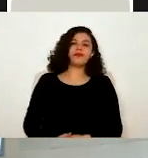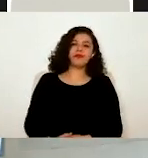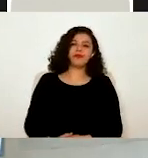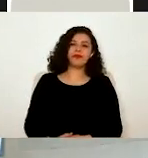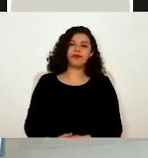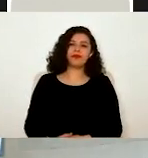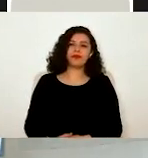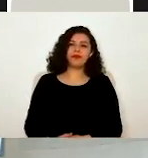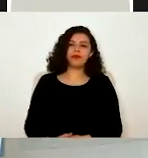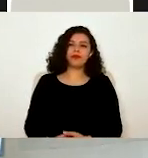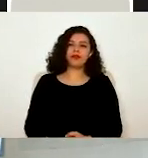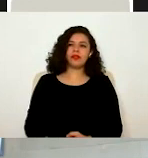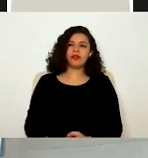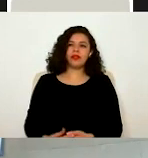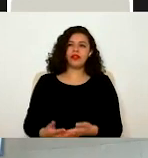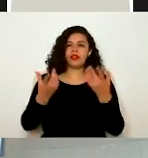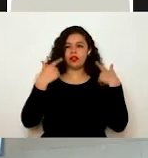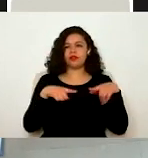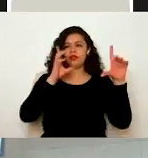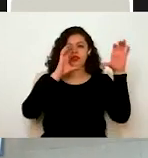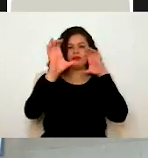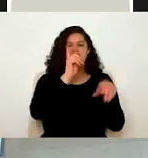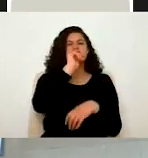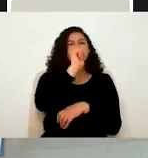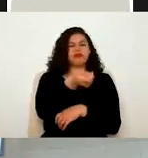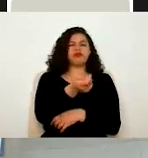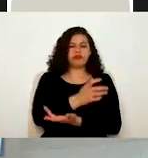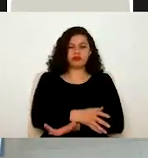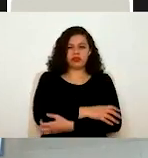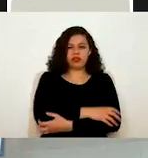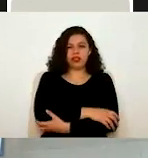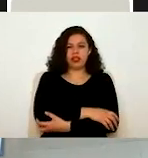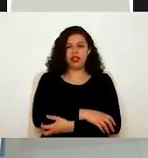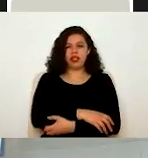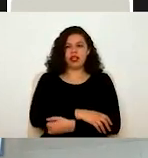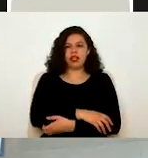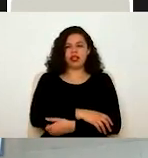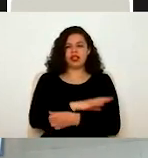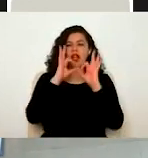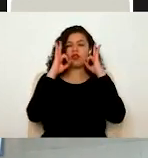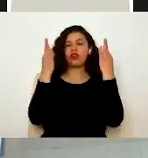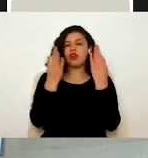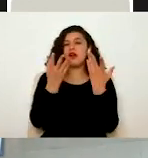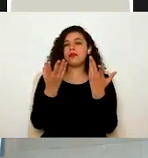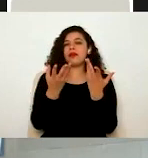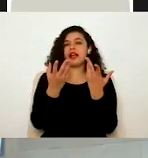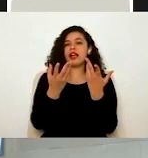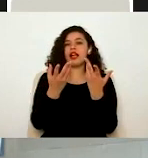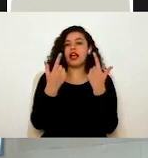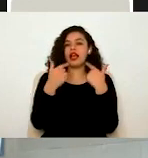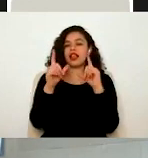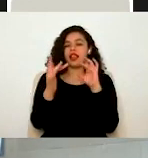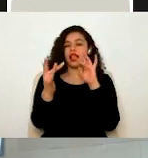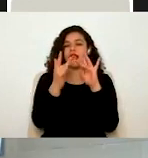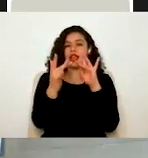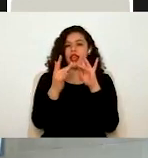Bueno, primero que nada, ¿qué son las plataformas de comunicación? Son los medios que encontramos en dispositivos digitales que gestionamos